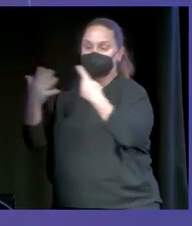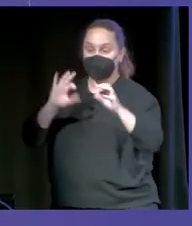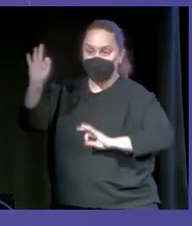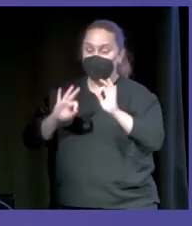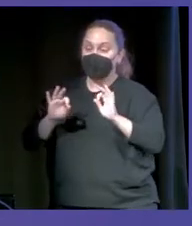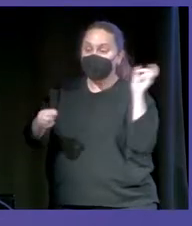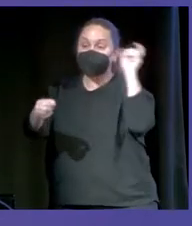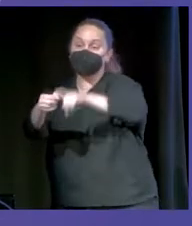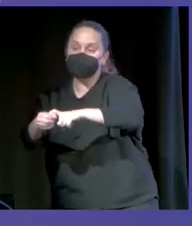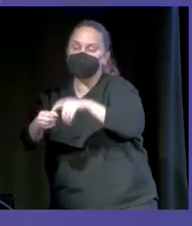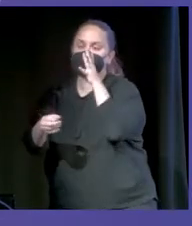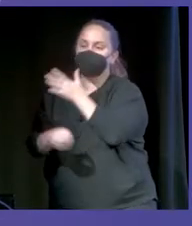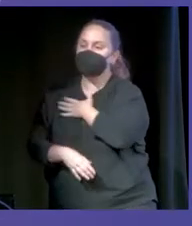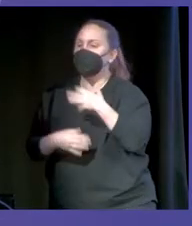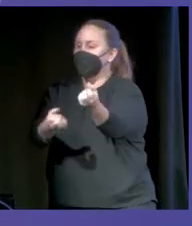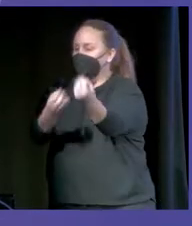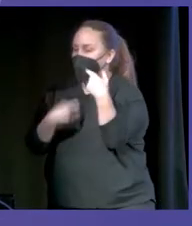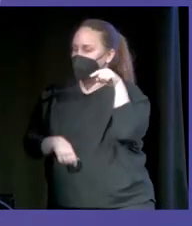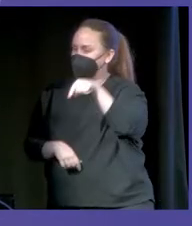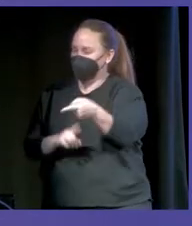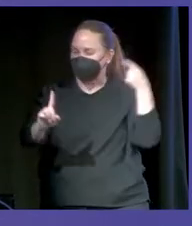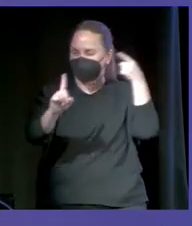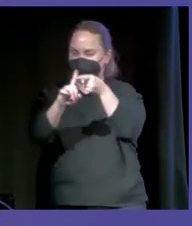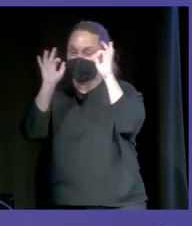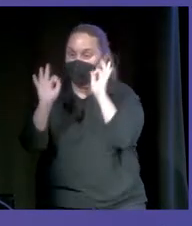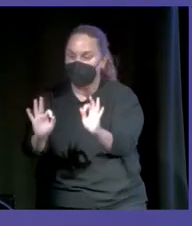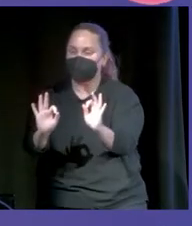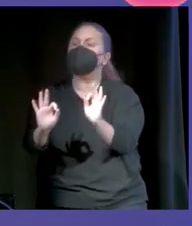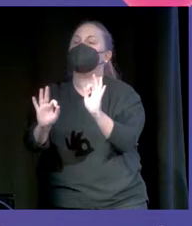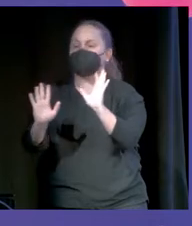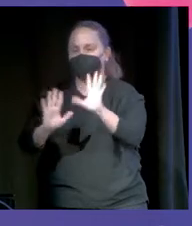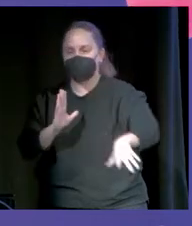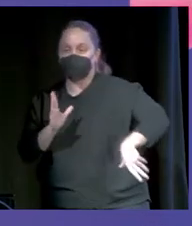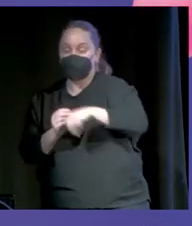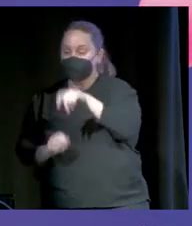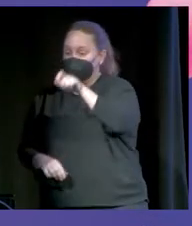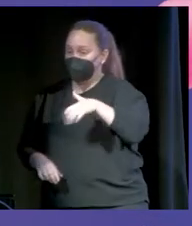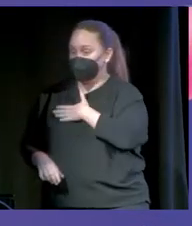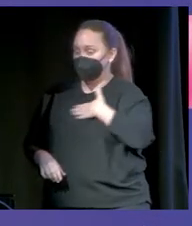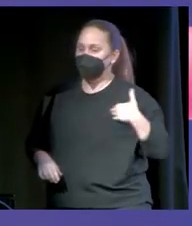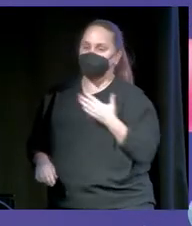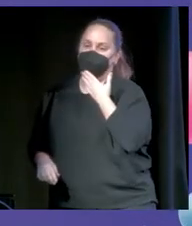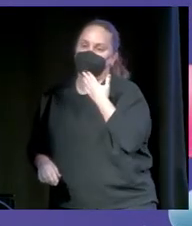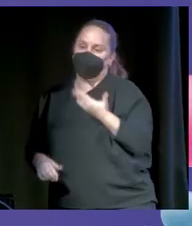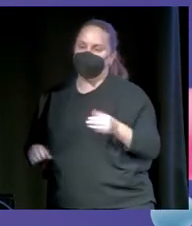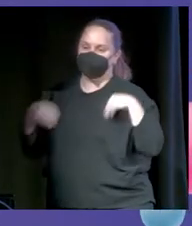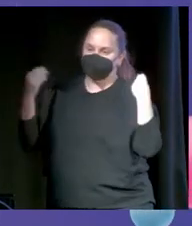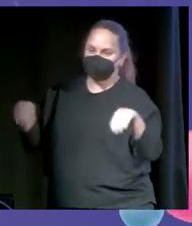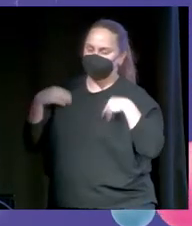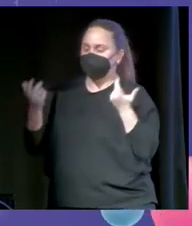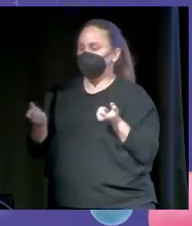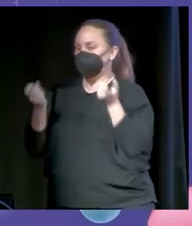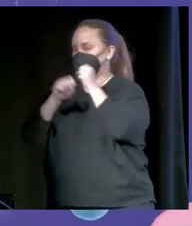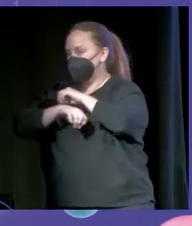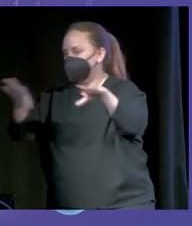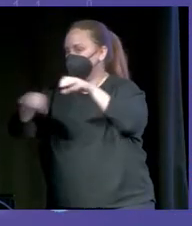ahí porque querían informarse. Ese era mi público objetivo. Pero sin olvidar que la gente quería divertirse. Así que yo estaba divulgando de forma más o